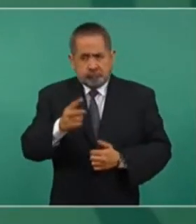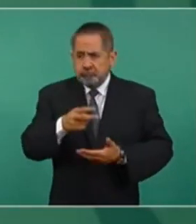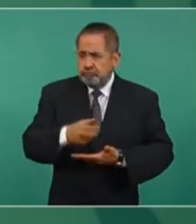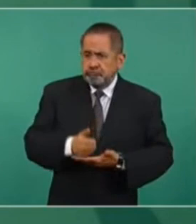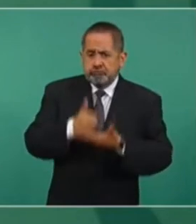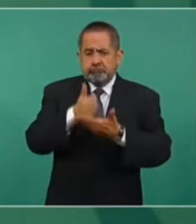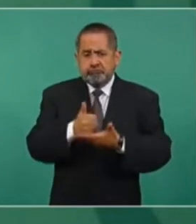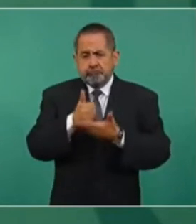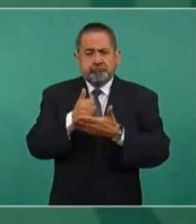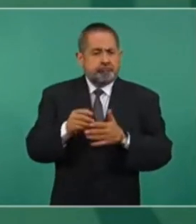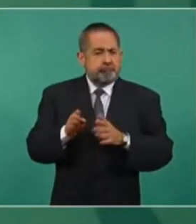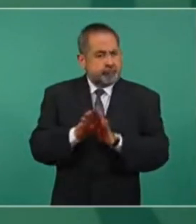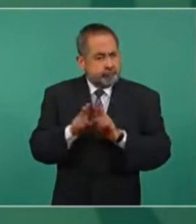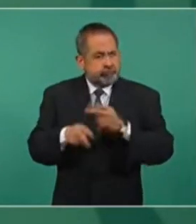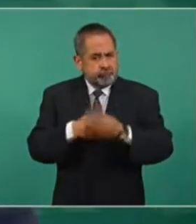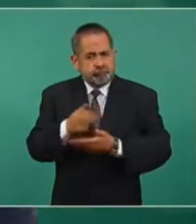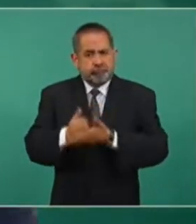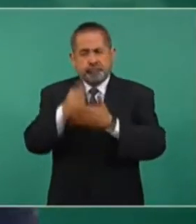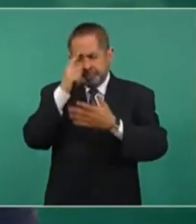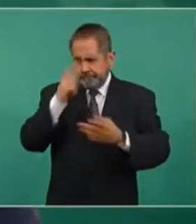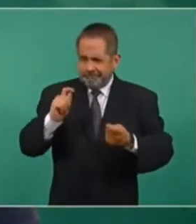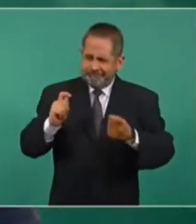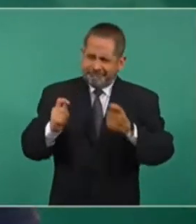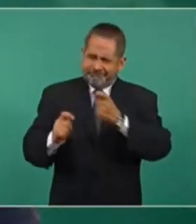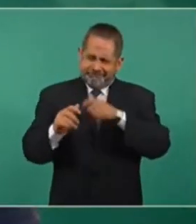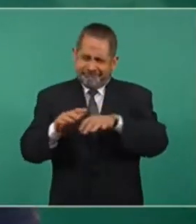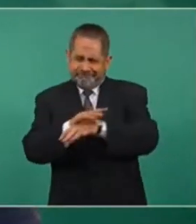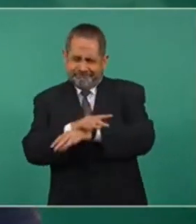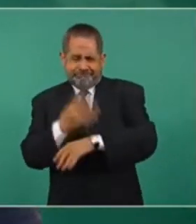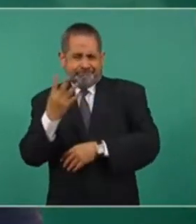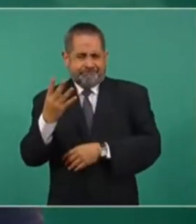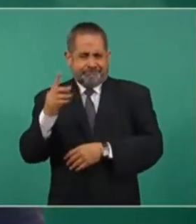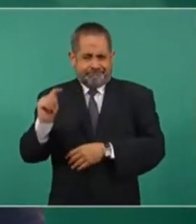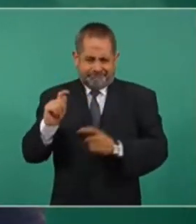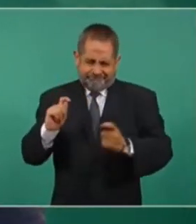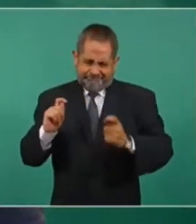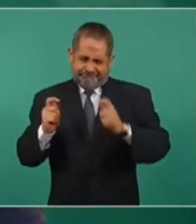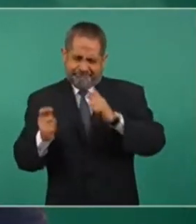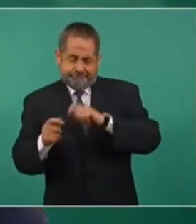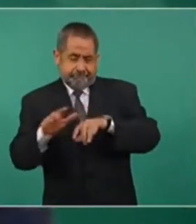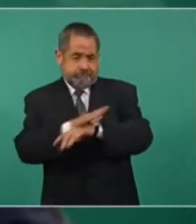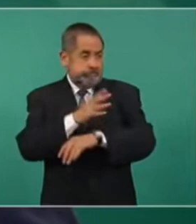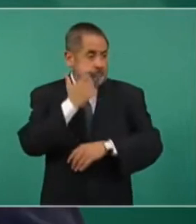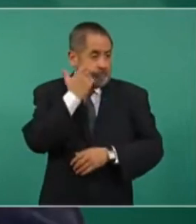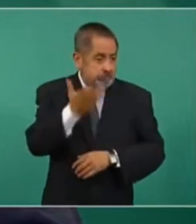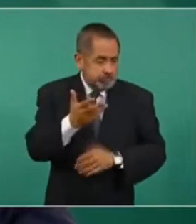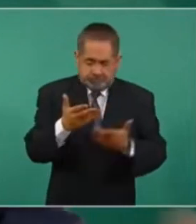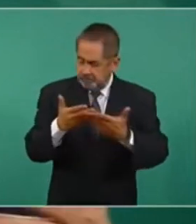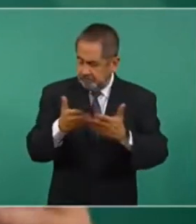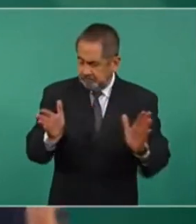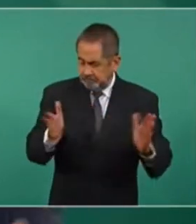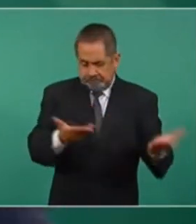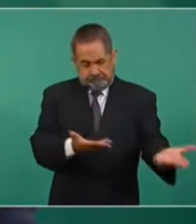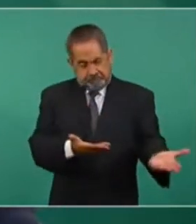ayudar a la transformación del país, tienen las puertas